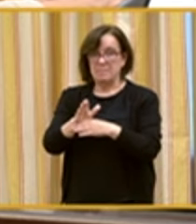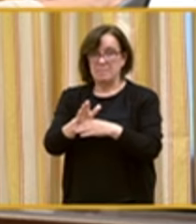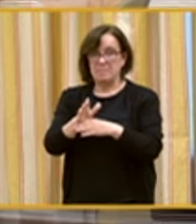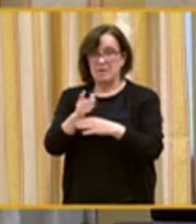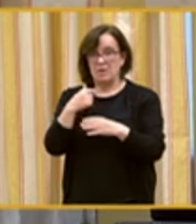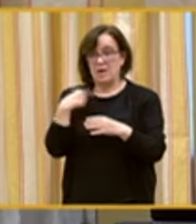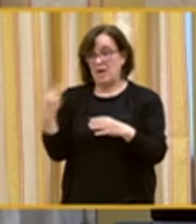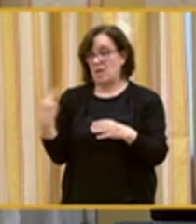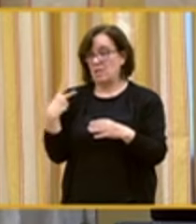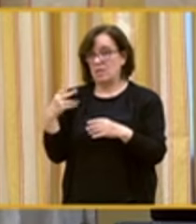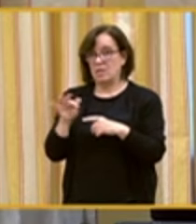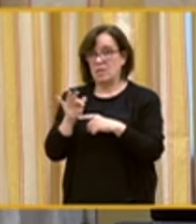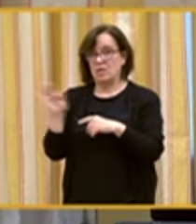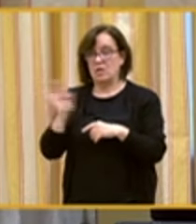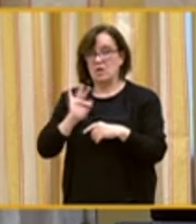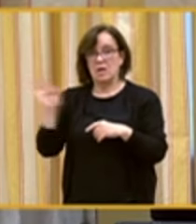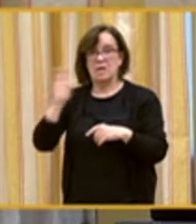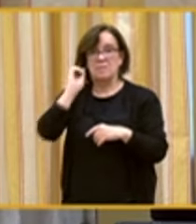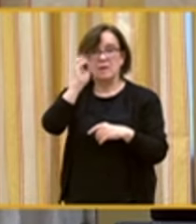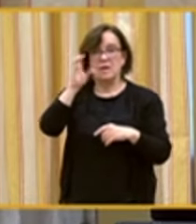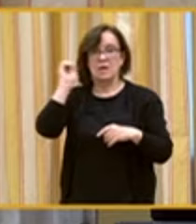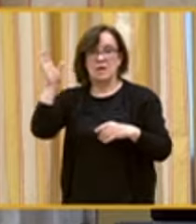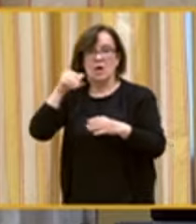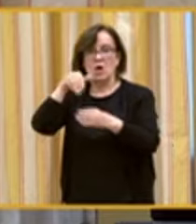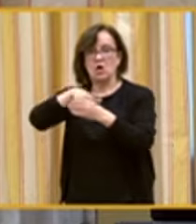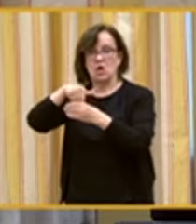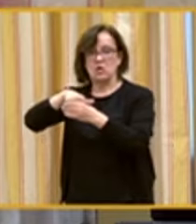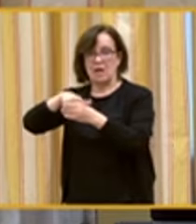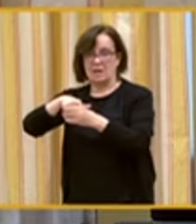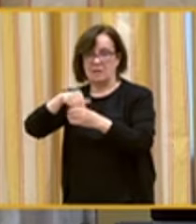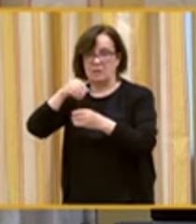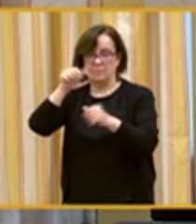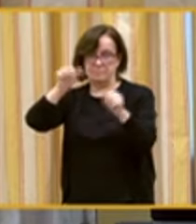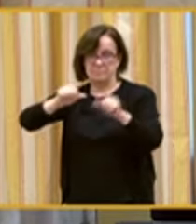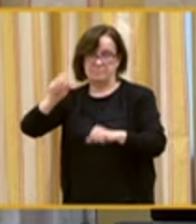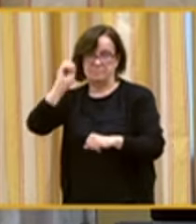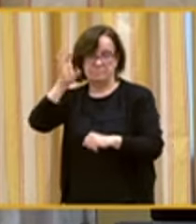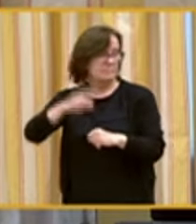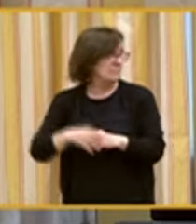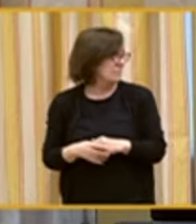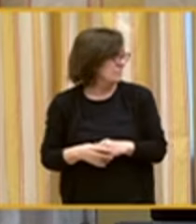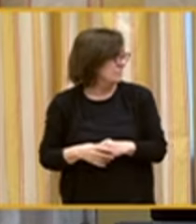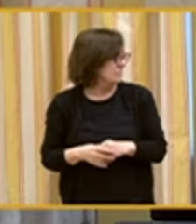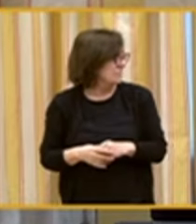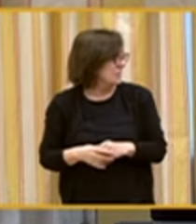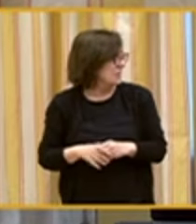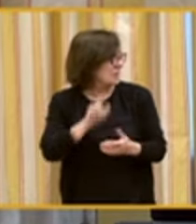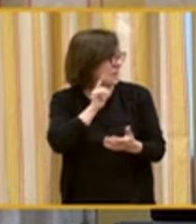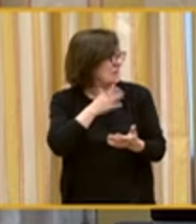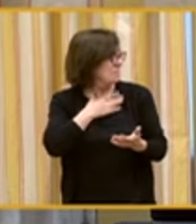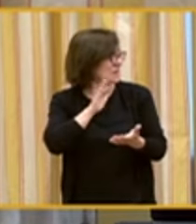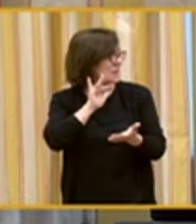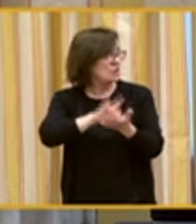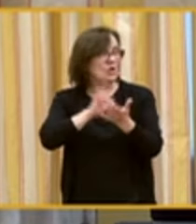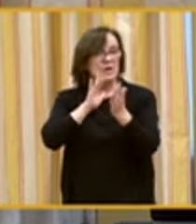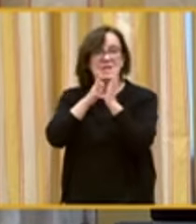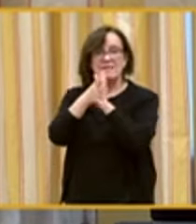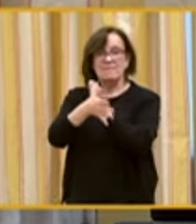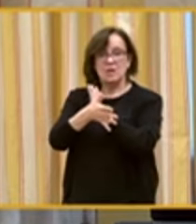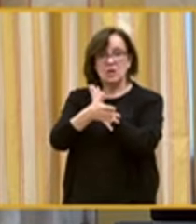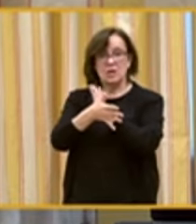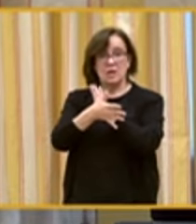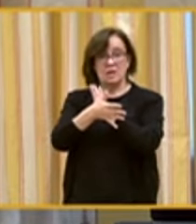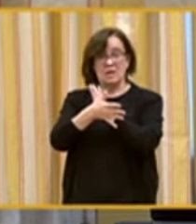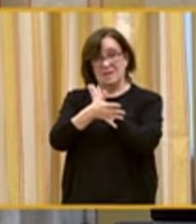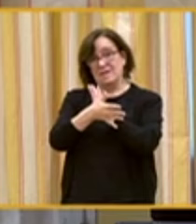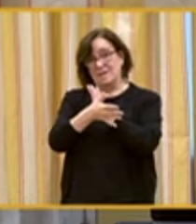entre las dos haremos una exposición del contenido de nuestra comparecencia. A mí me toca un poco definirles lo que es Plena